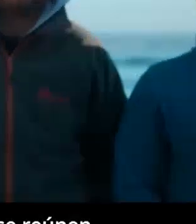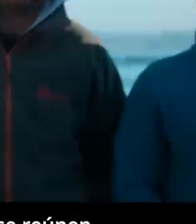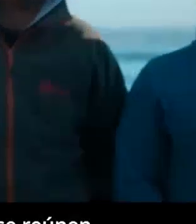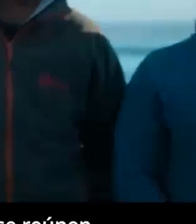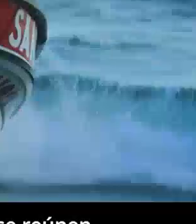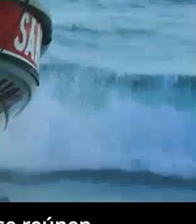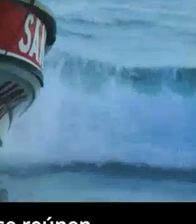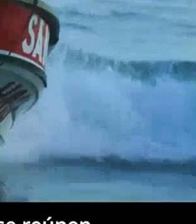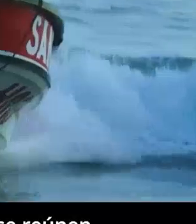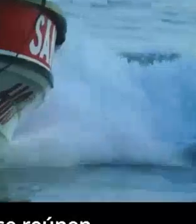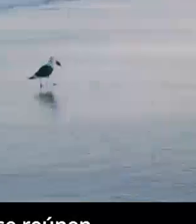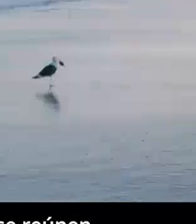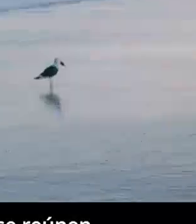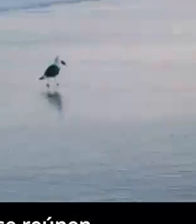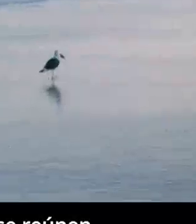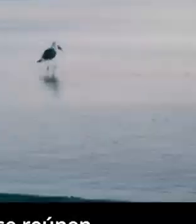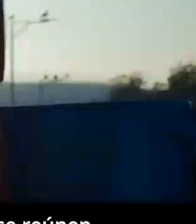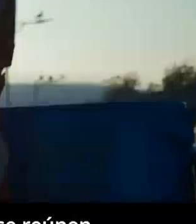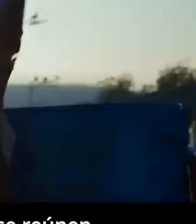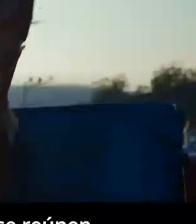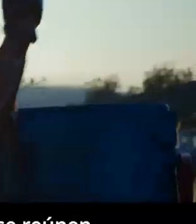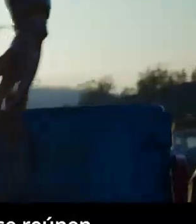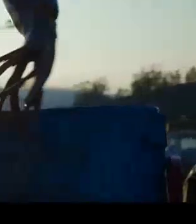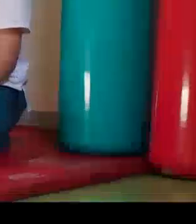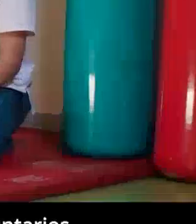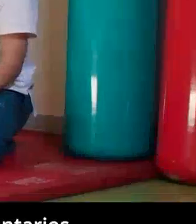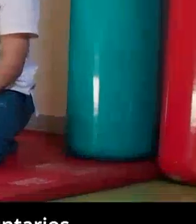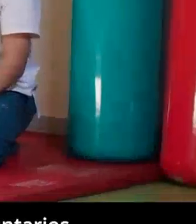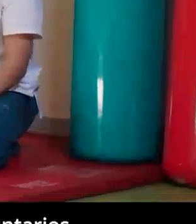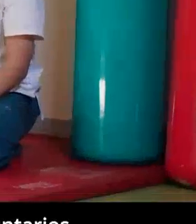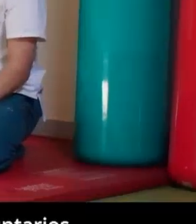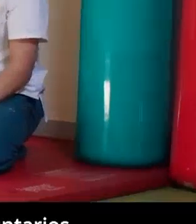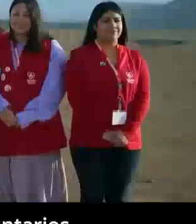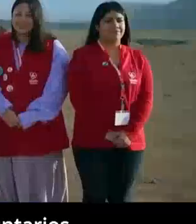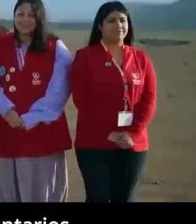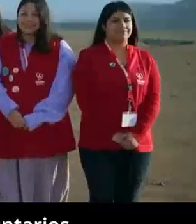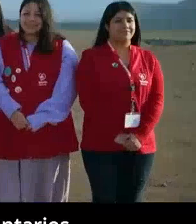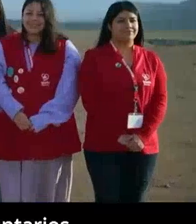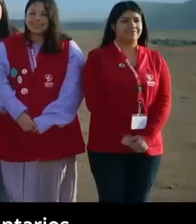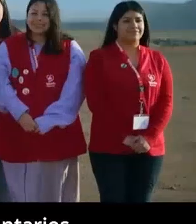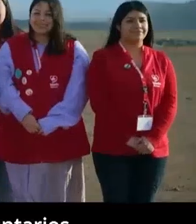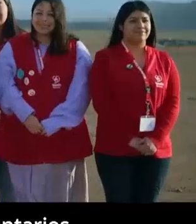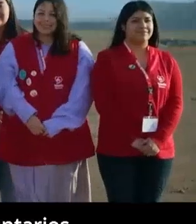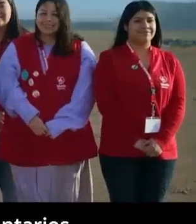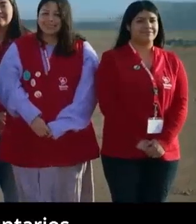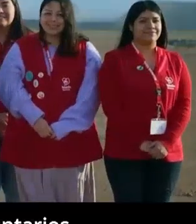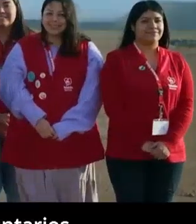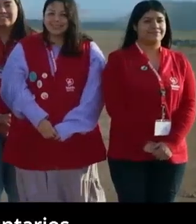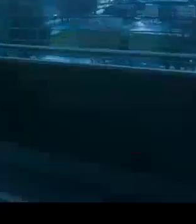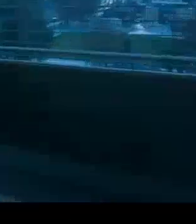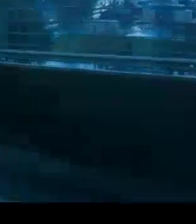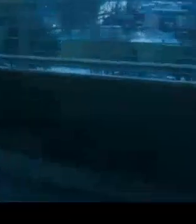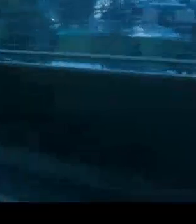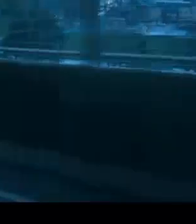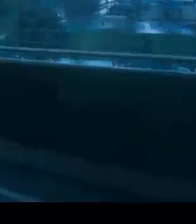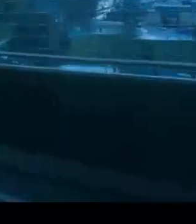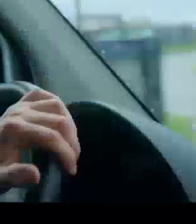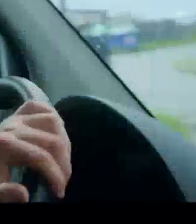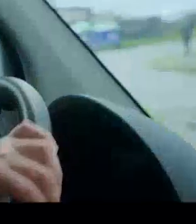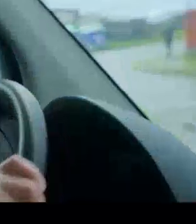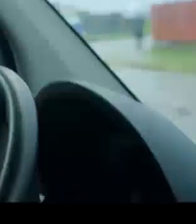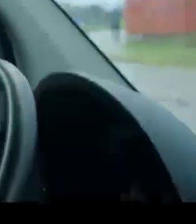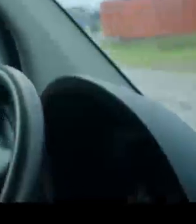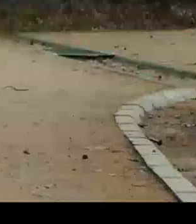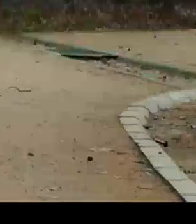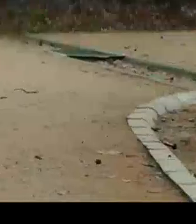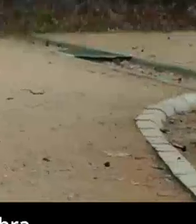Saber que muchas organizaciones y comunidades se reúnen. Y nos hace bien ver la entrega de cientos de voluntarios. Trabajadores y